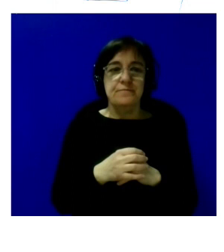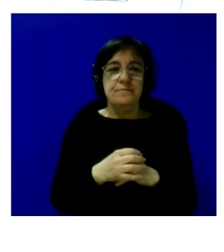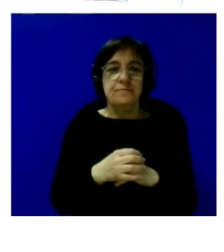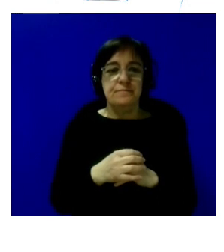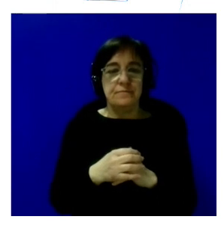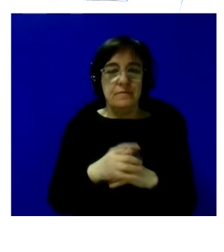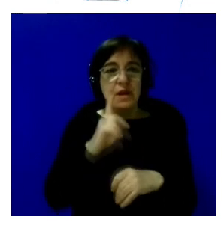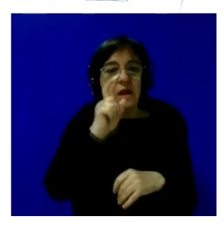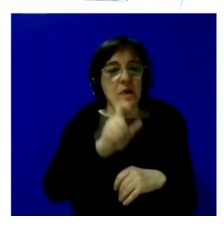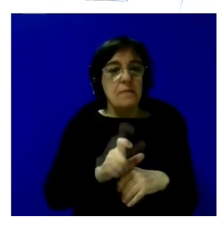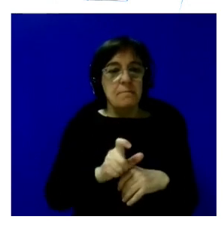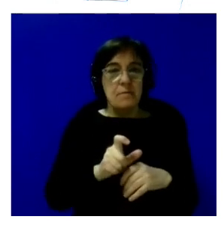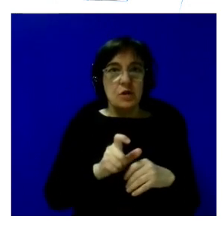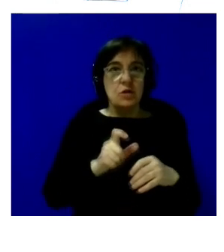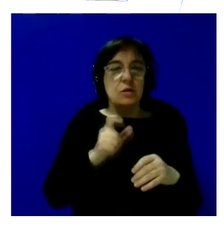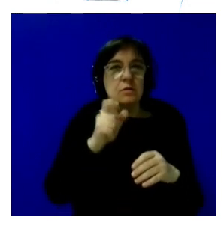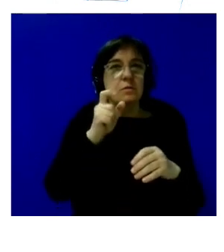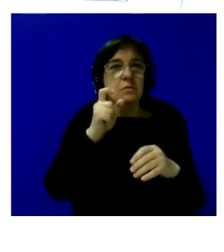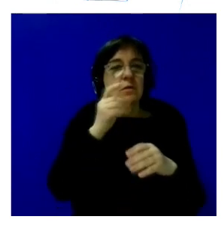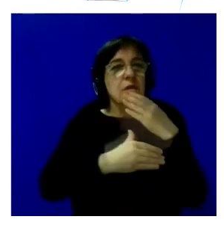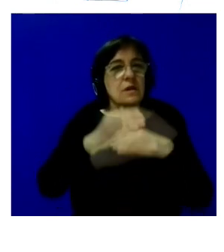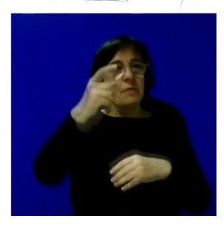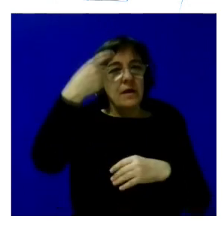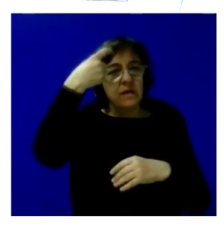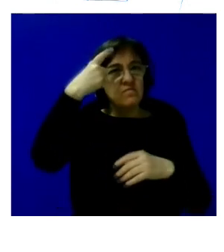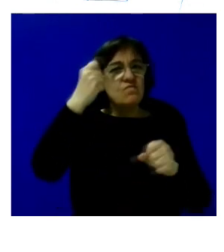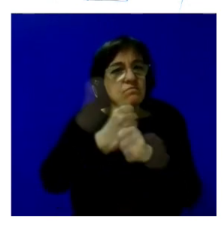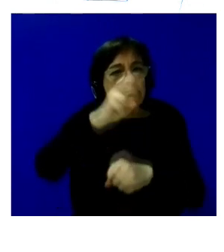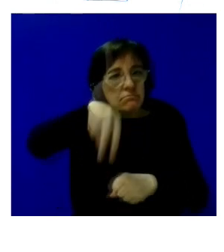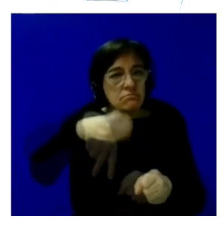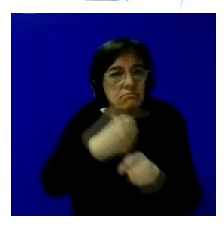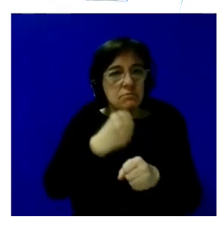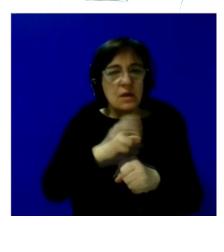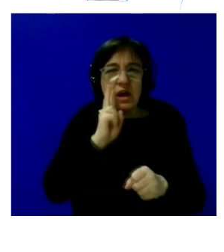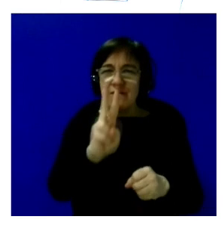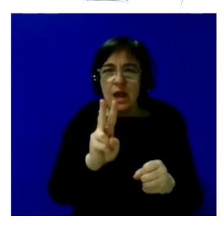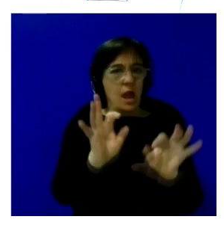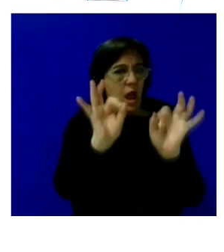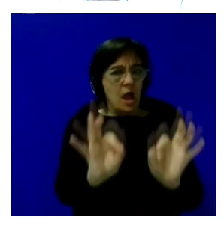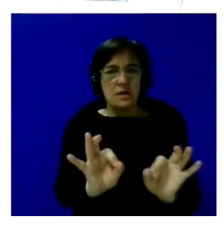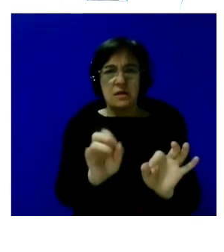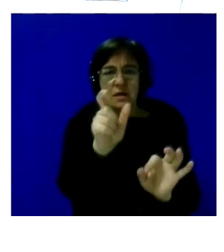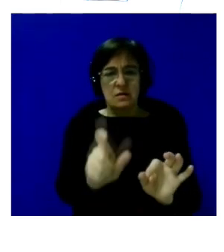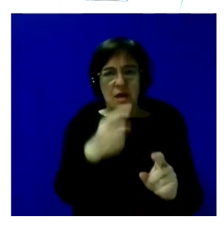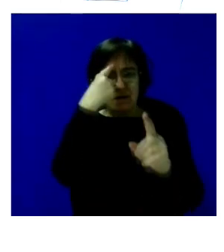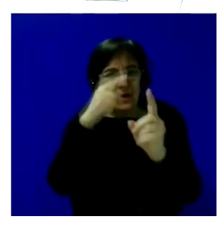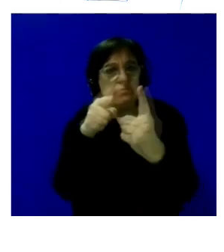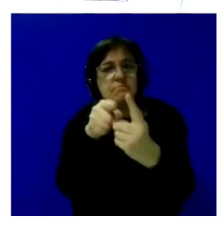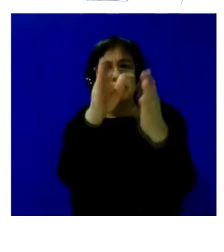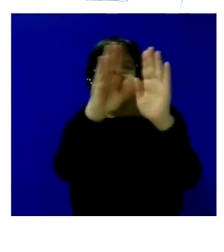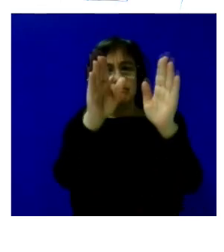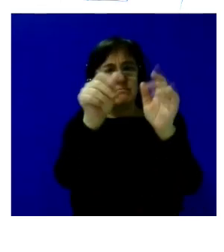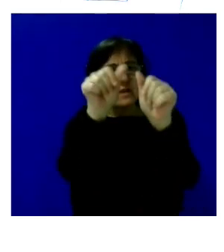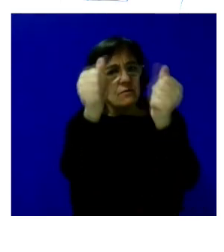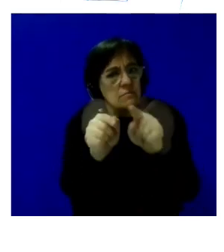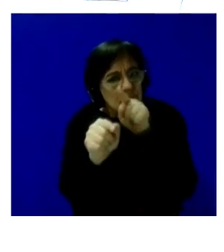la persona con discapacidad intelectual es una trabajadora y se puede visibilizar como tal y concebirla como tal y esto ha